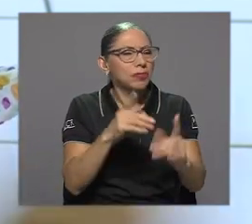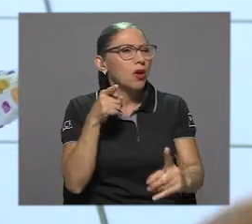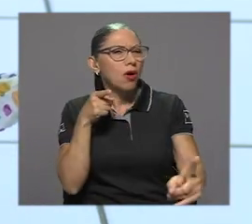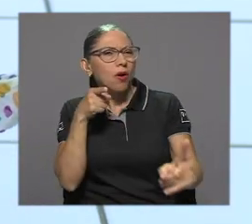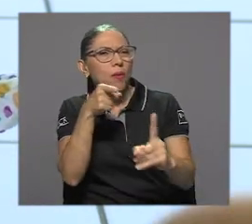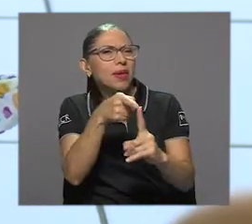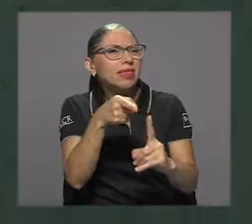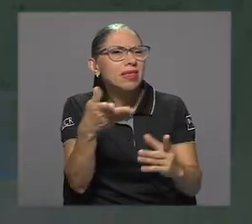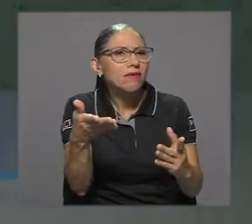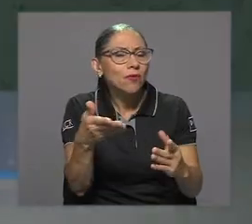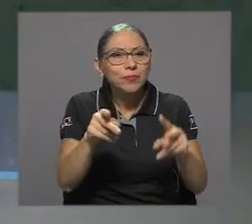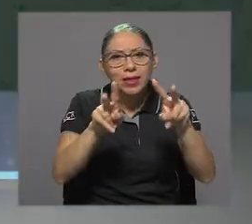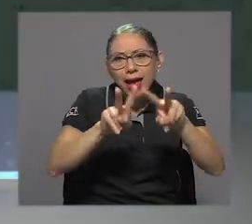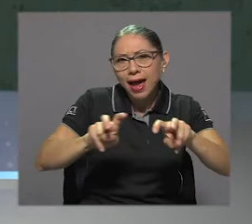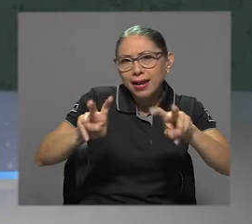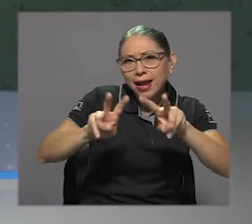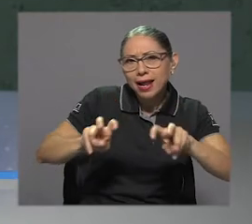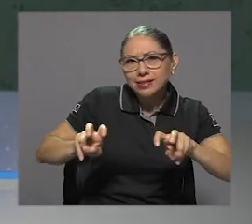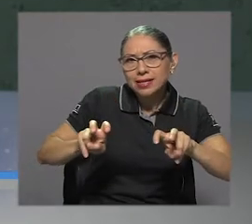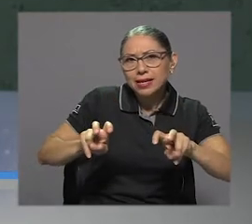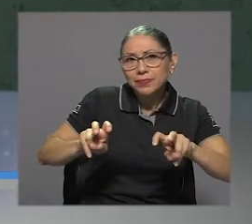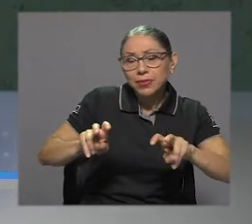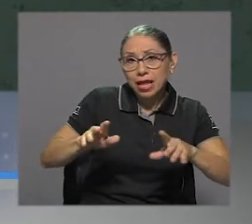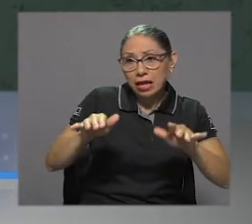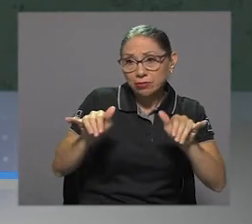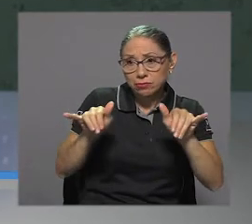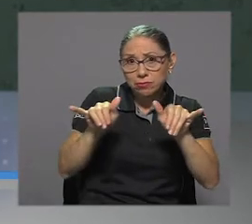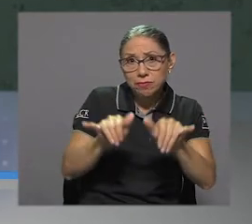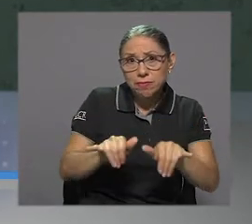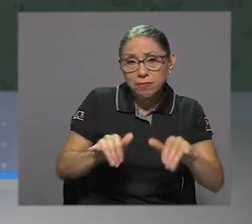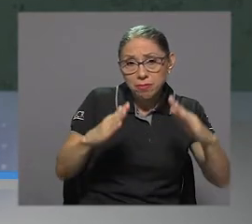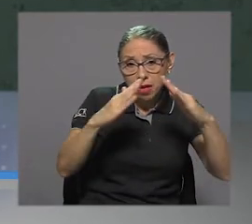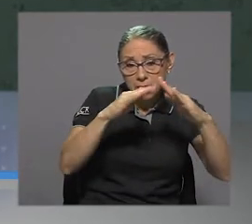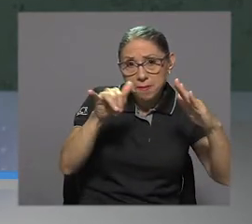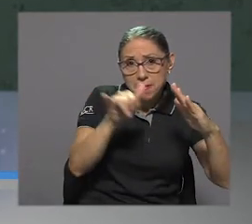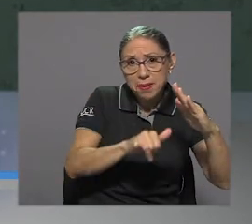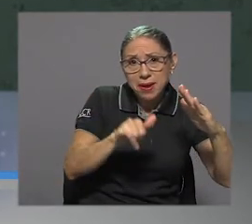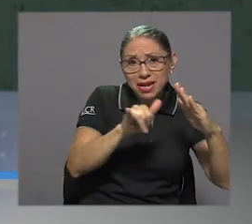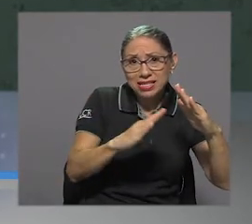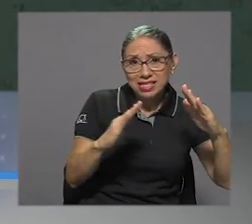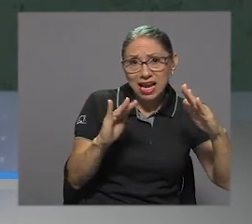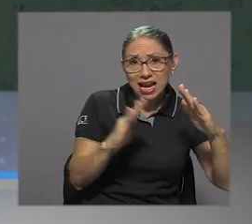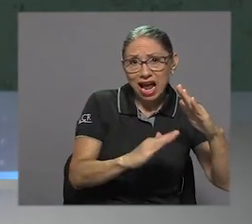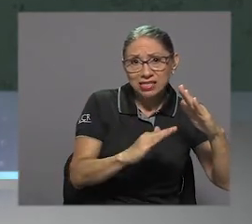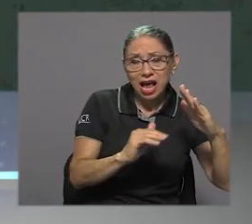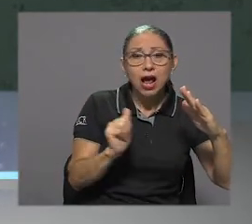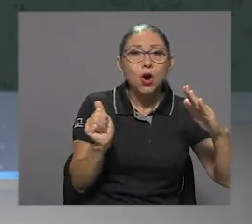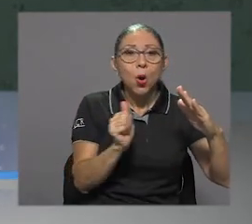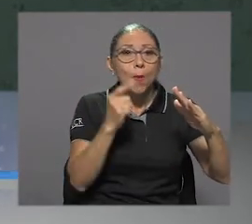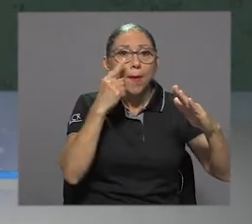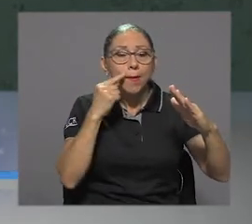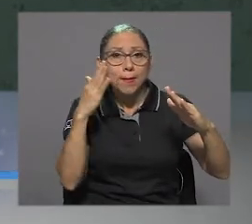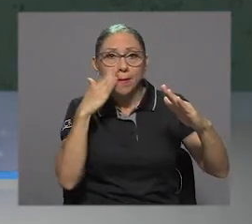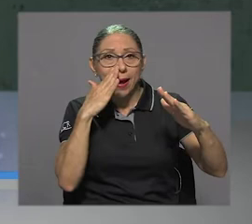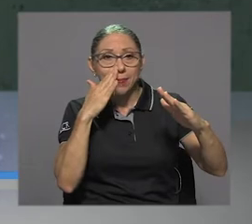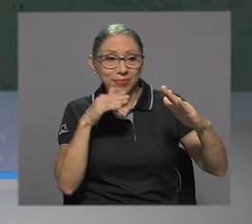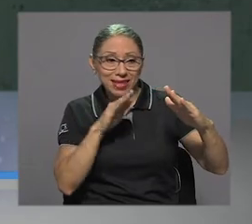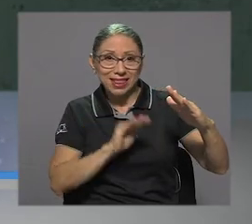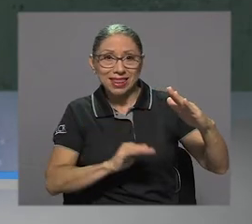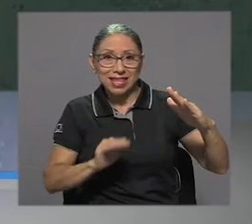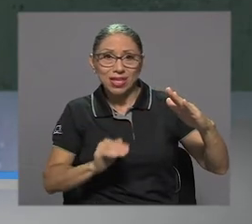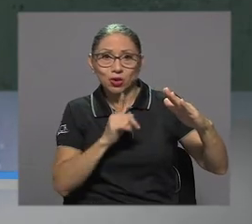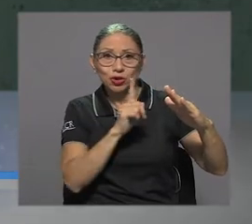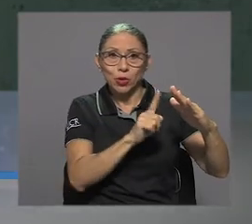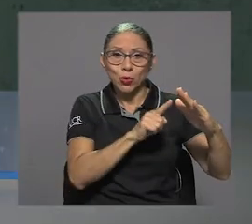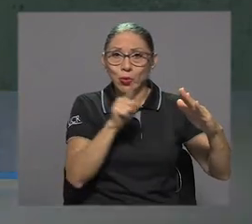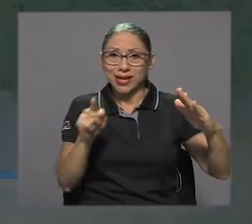Entonces el objetivo de este estudio en realidad es ese, es analizar cuál es la influencia que tuvo la permanencia en casa con papá y mamá